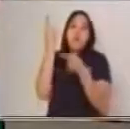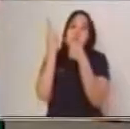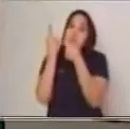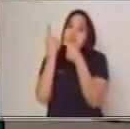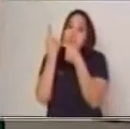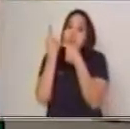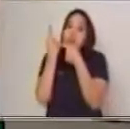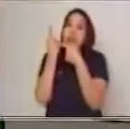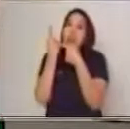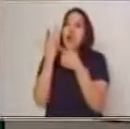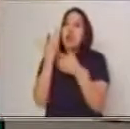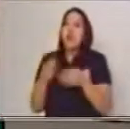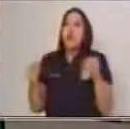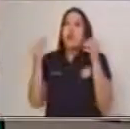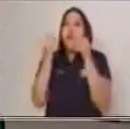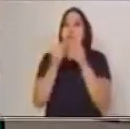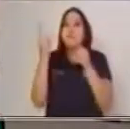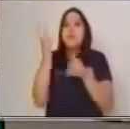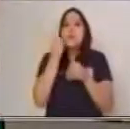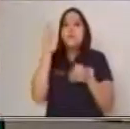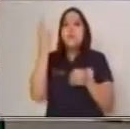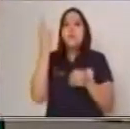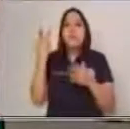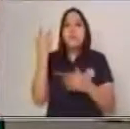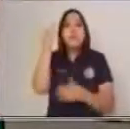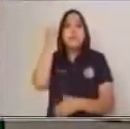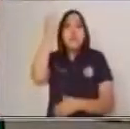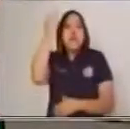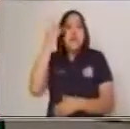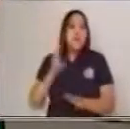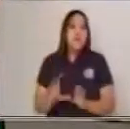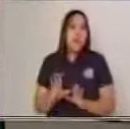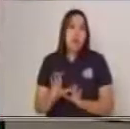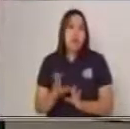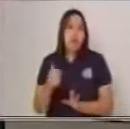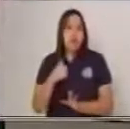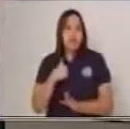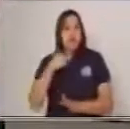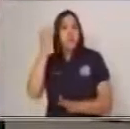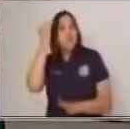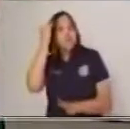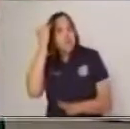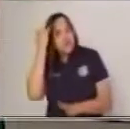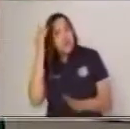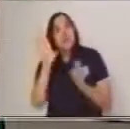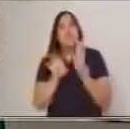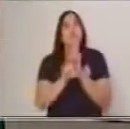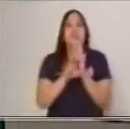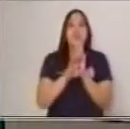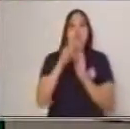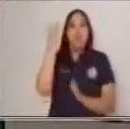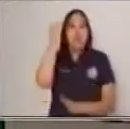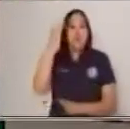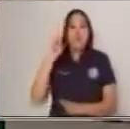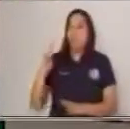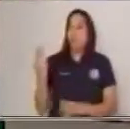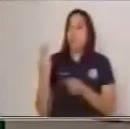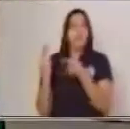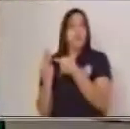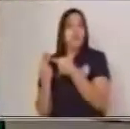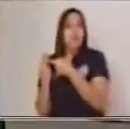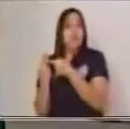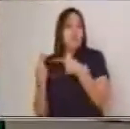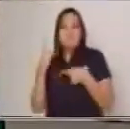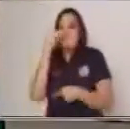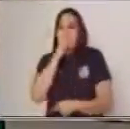extra que le da a la información principal o a la idea principal. Recuerden que sin ideas secundarias no existe un texto, no